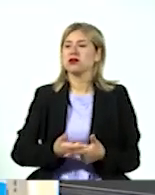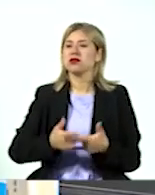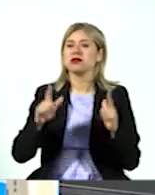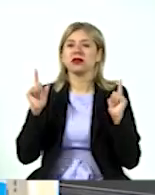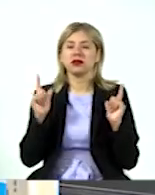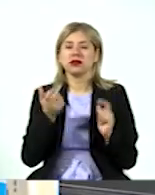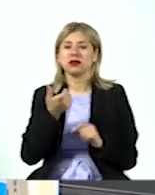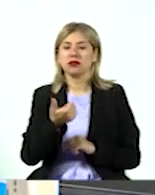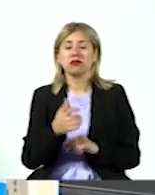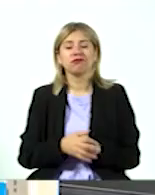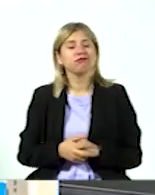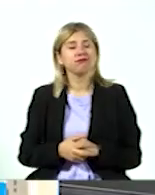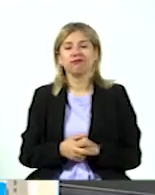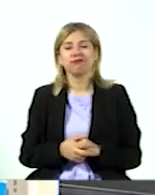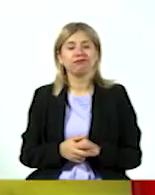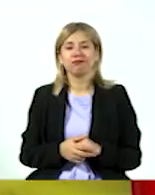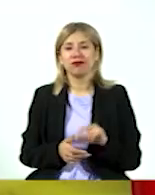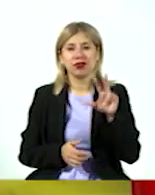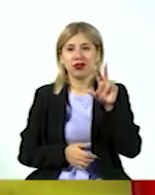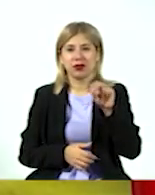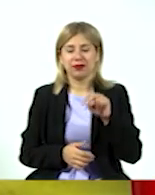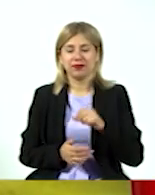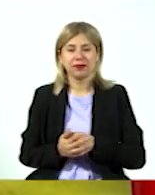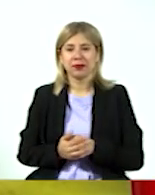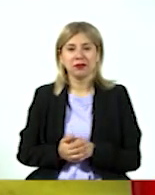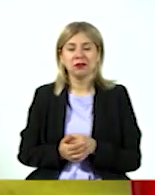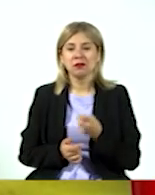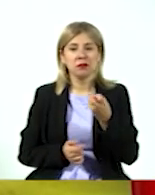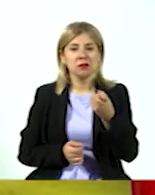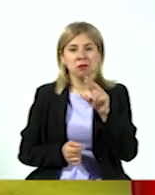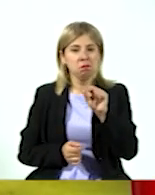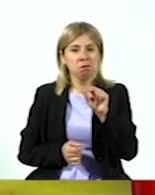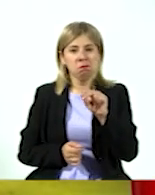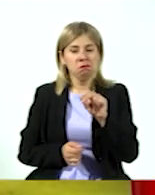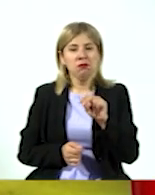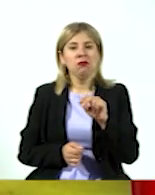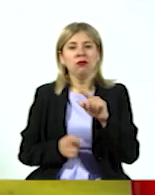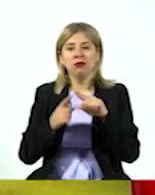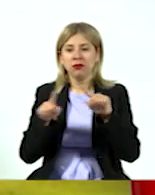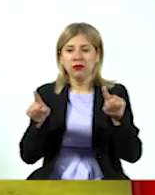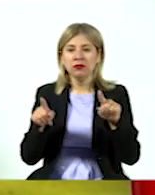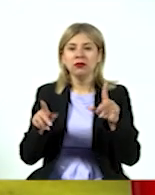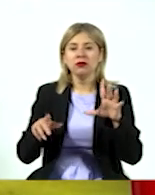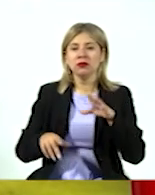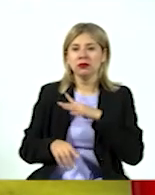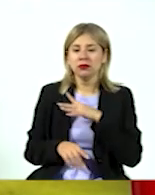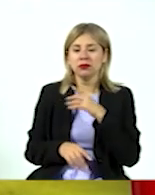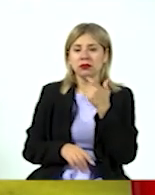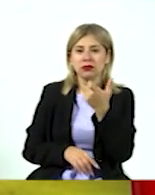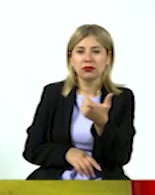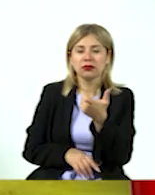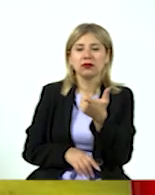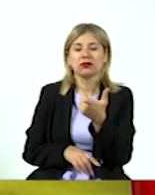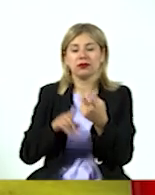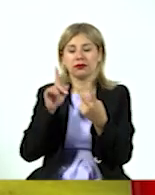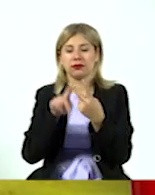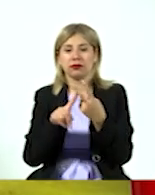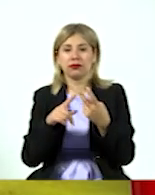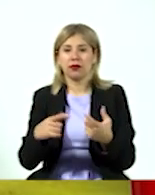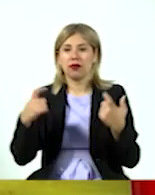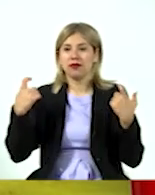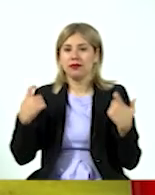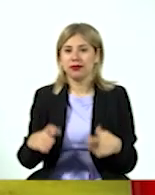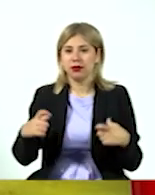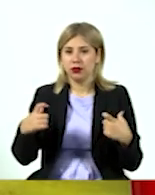de recursos, y no necesariamente es así, porque hay una diferencia entre tener dinero y ser rico, y la